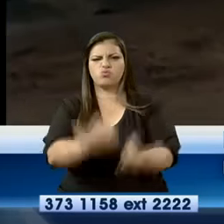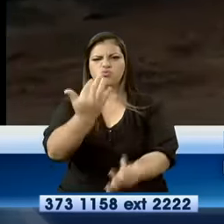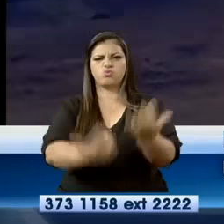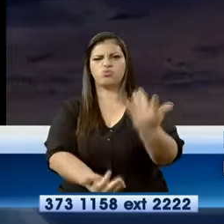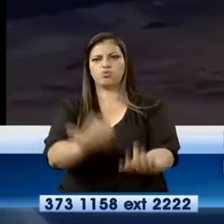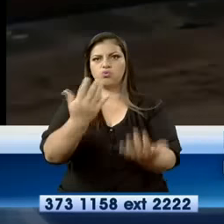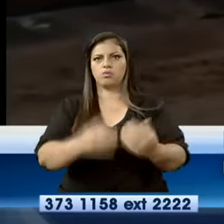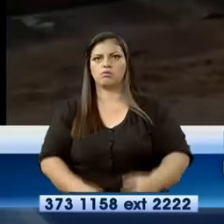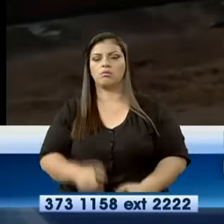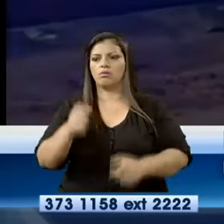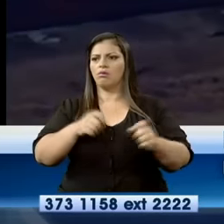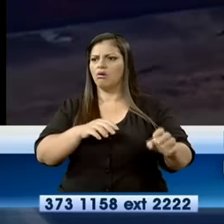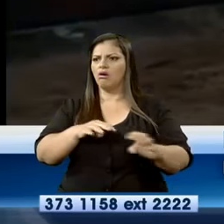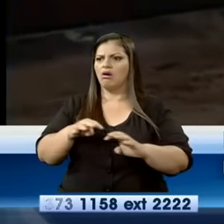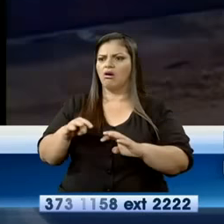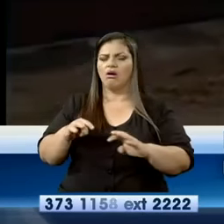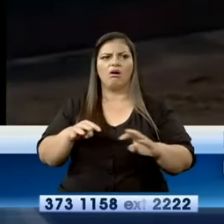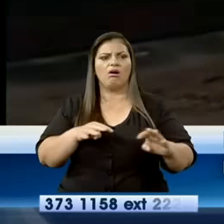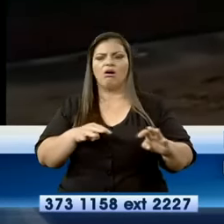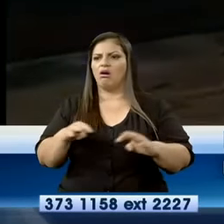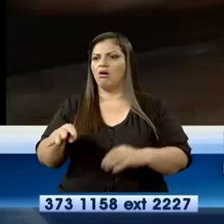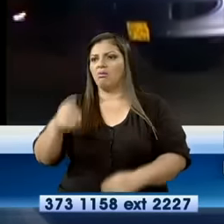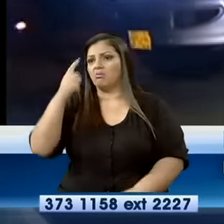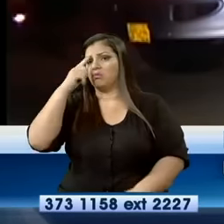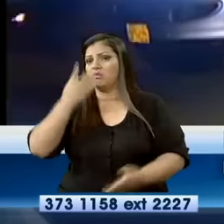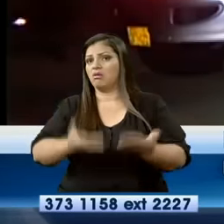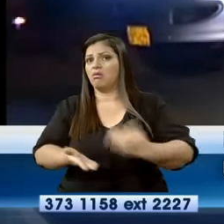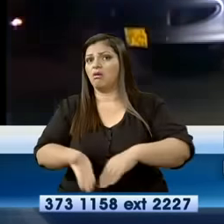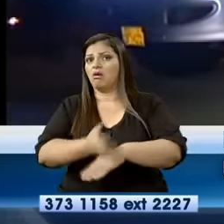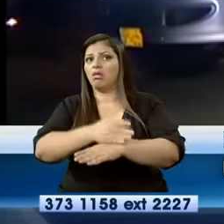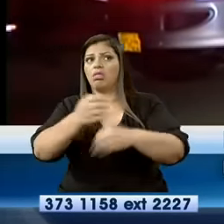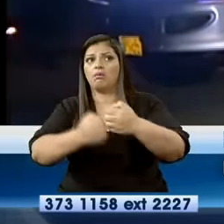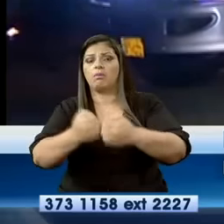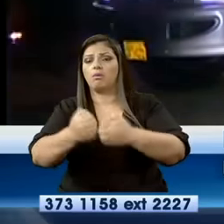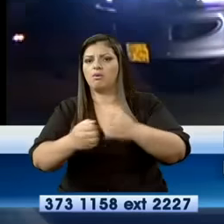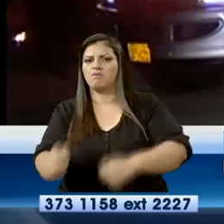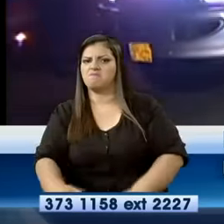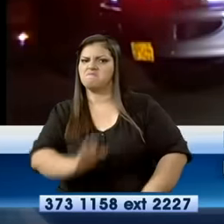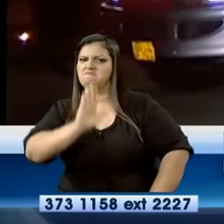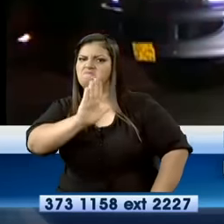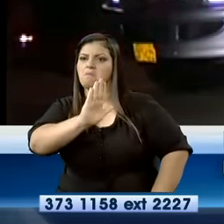sospechan que se trate de una venganza o retaliación.